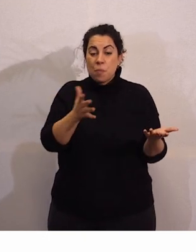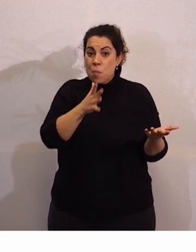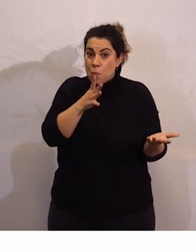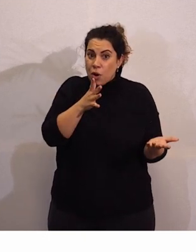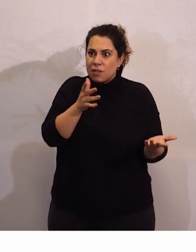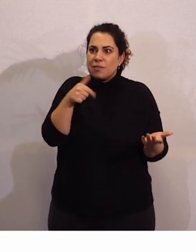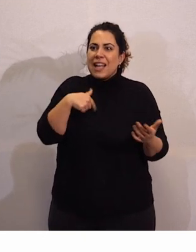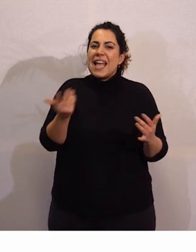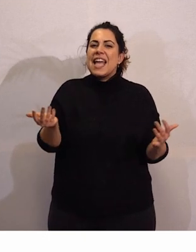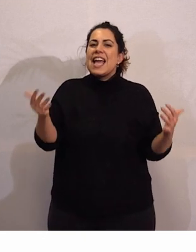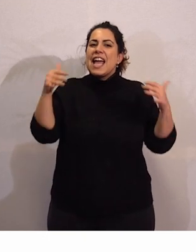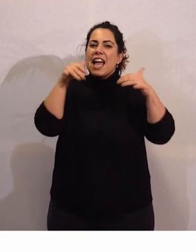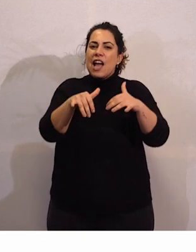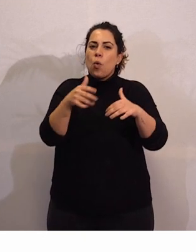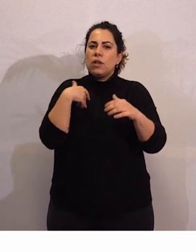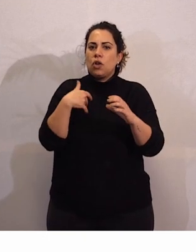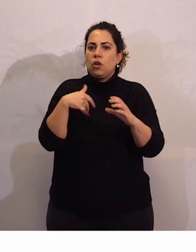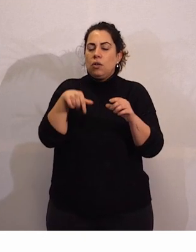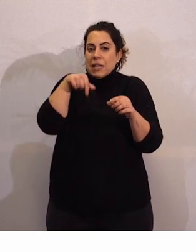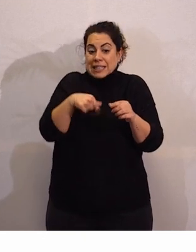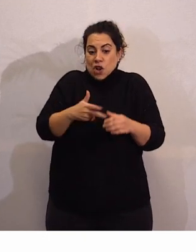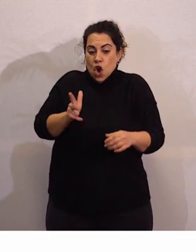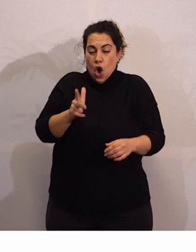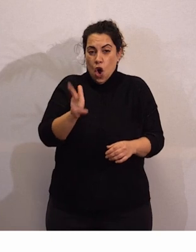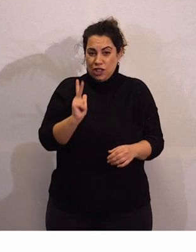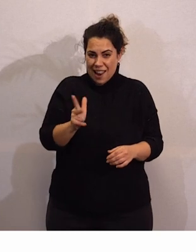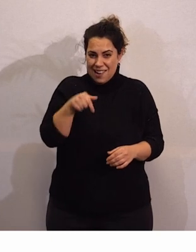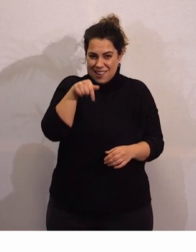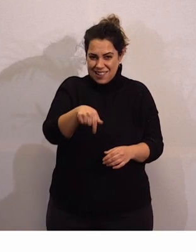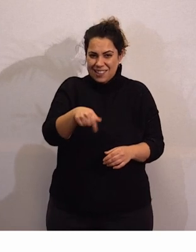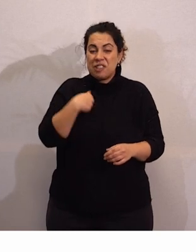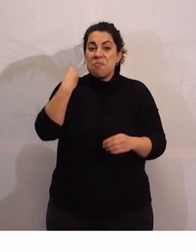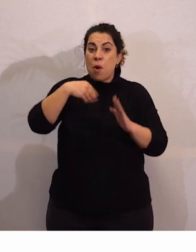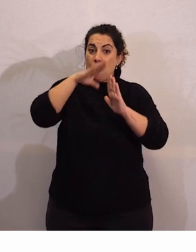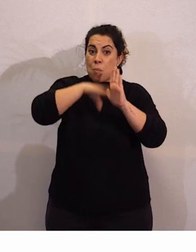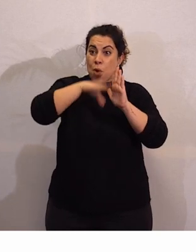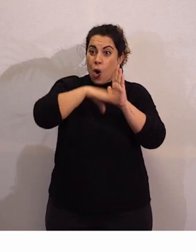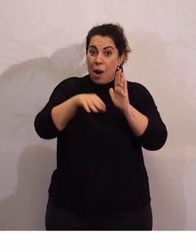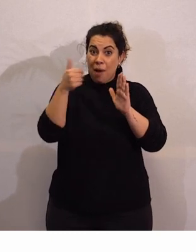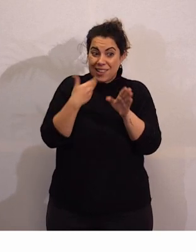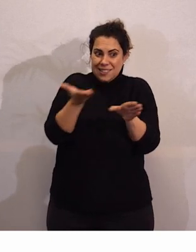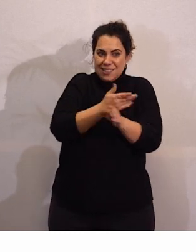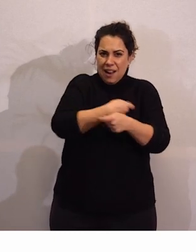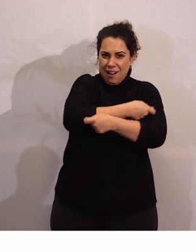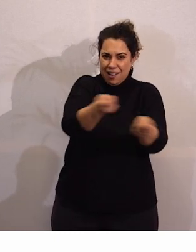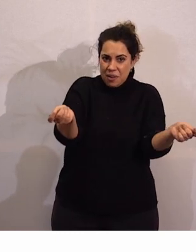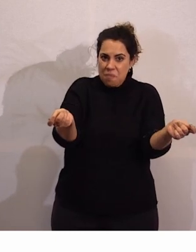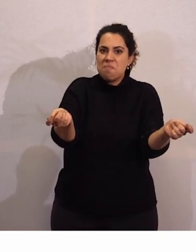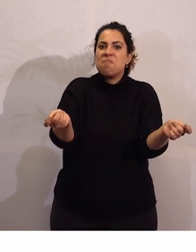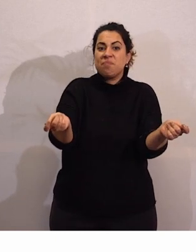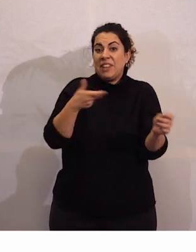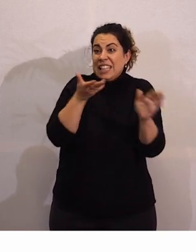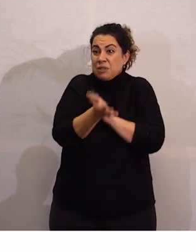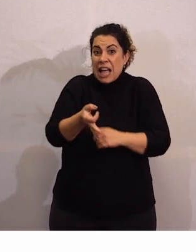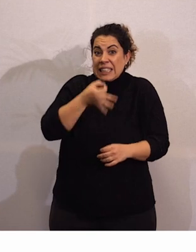todo el encuentro será en este mismo hotel. Como podéis ver, en los programas que hemos entregado, vamos a tener pocas